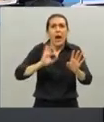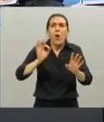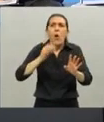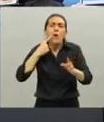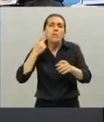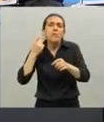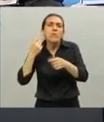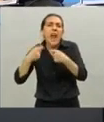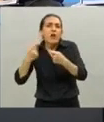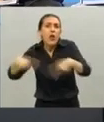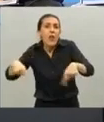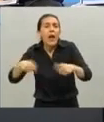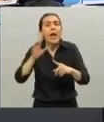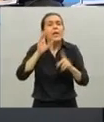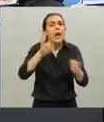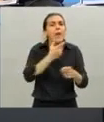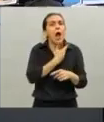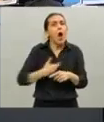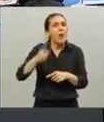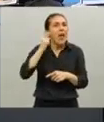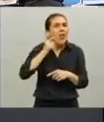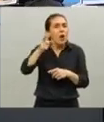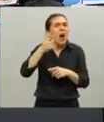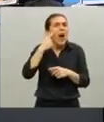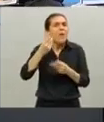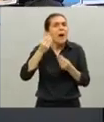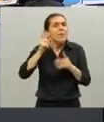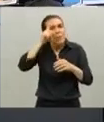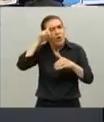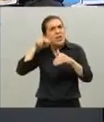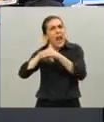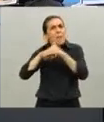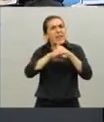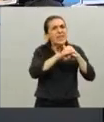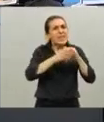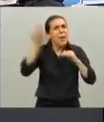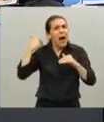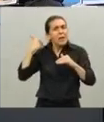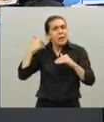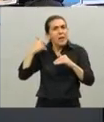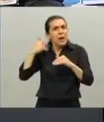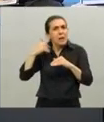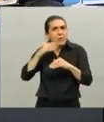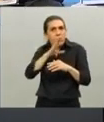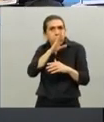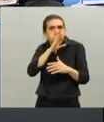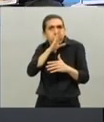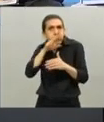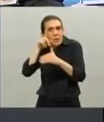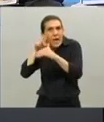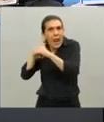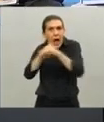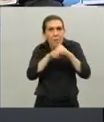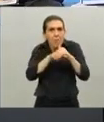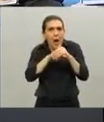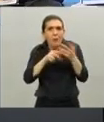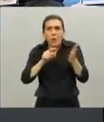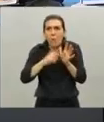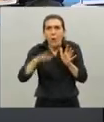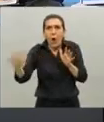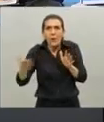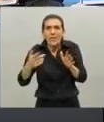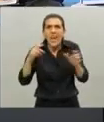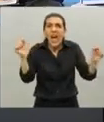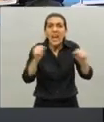ampliar lo que pasó el año pasado con las terapias intensivas colapsadas porque entonces tenemos que pensar en la provincia que este invierno